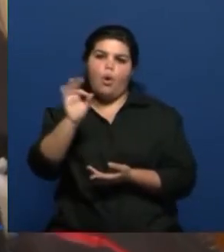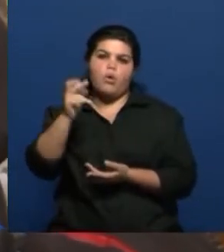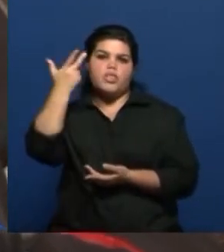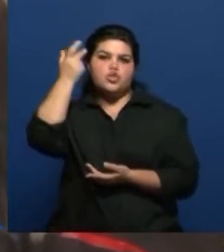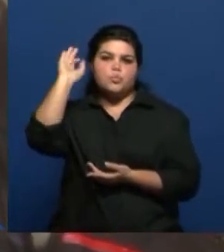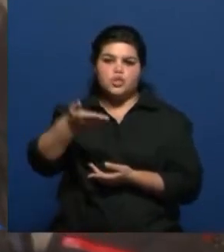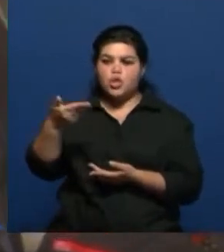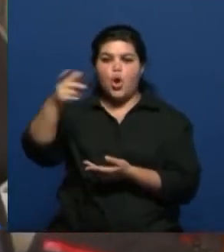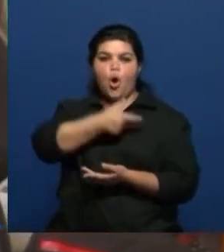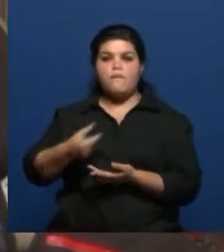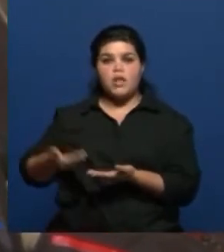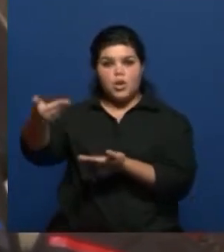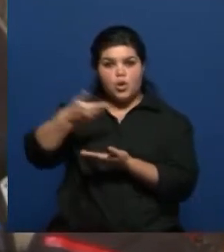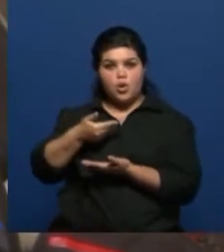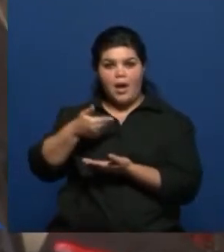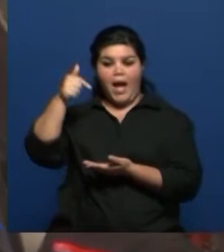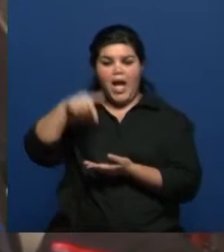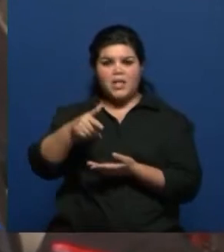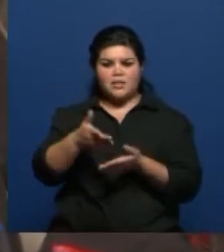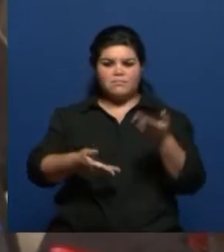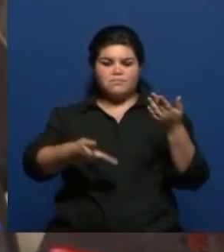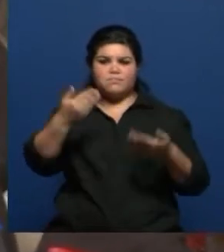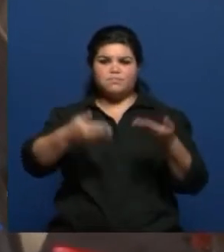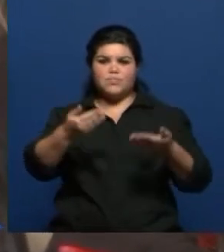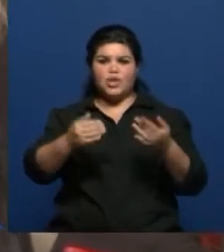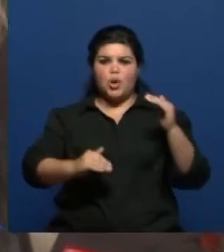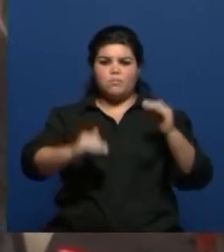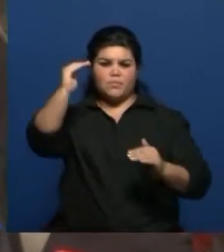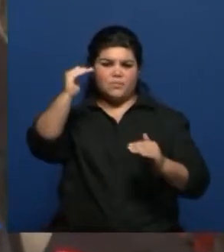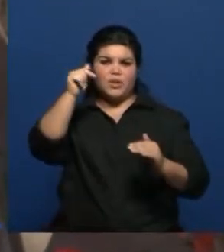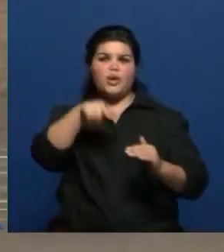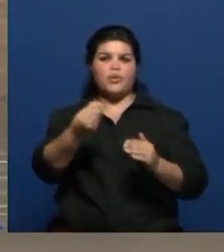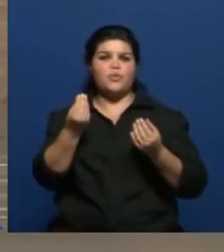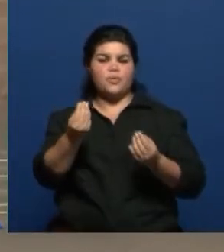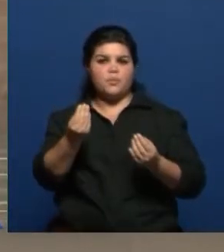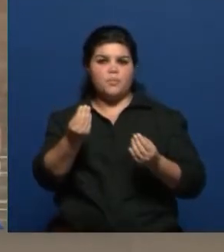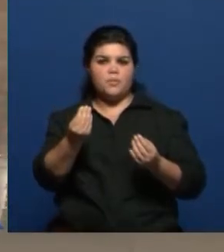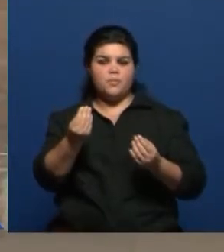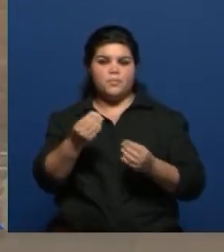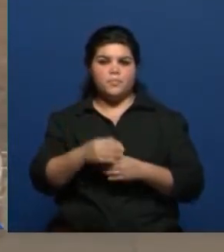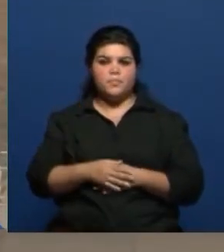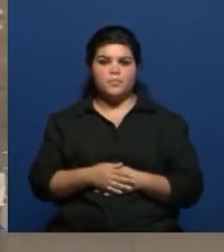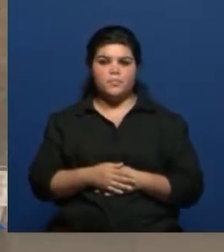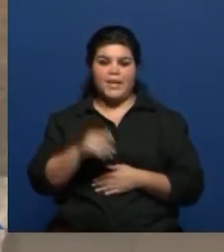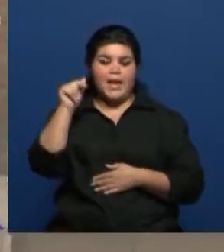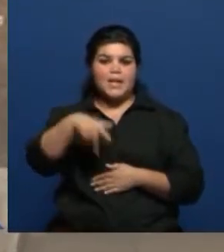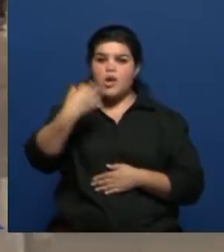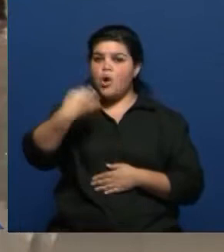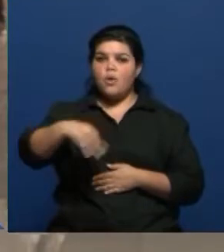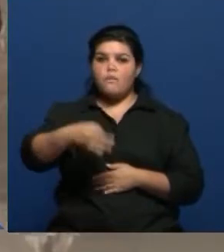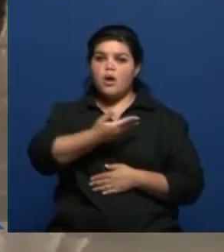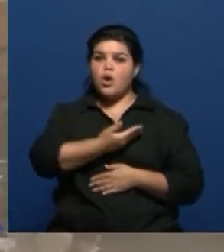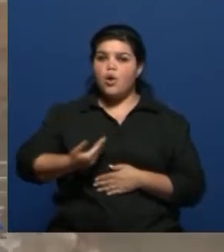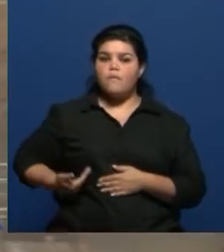ofrece el gobierno, hay una brecha en el medio que de alguna manera debe el gobierno